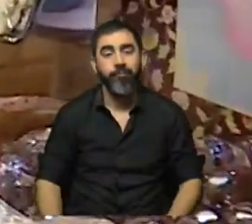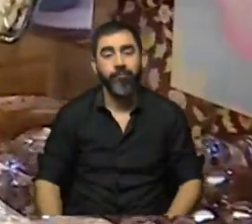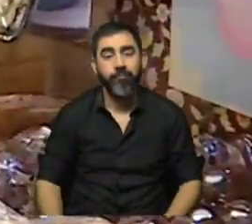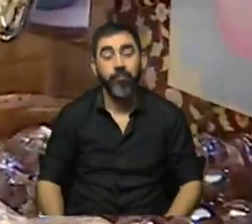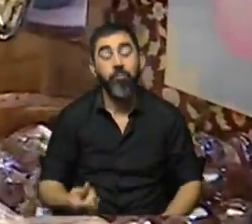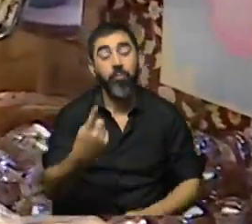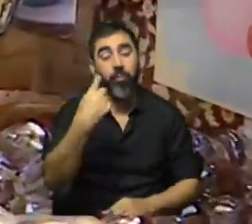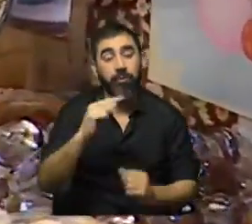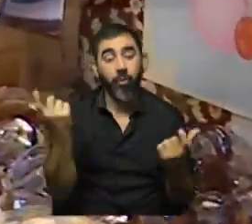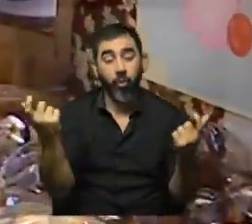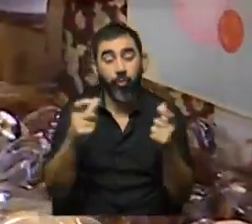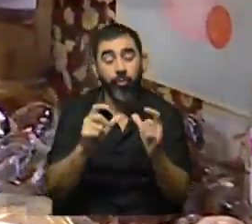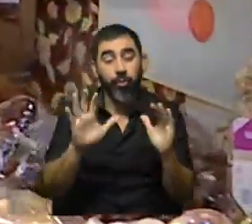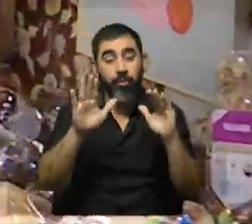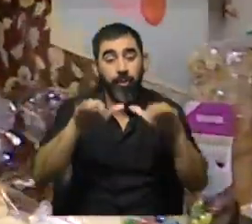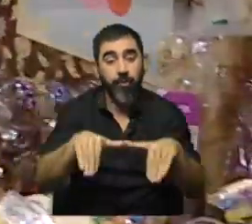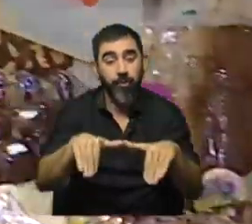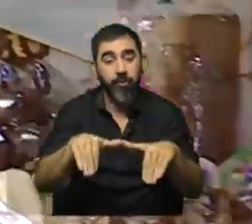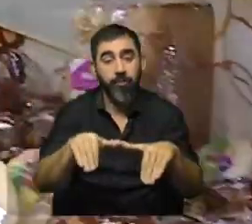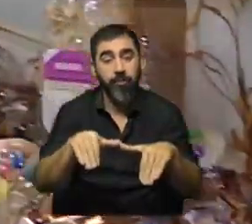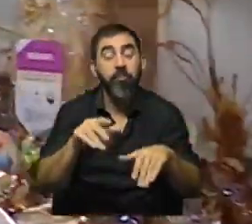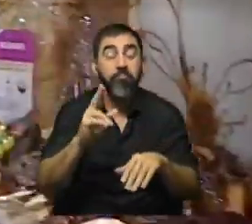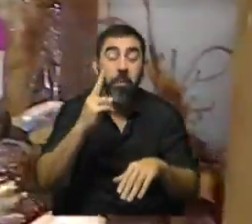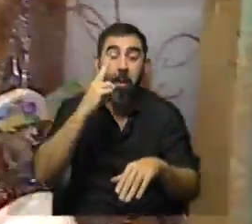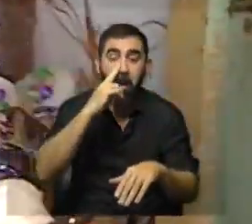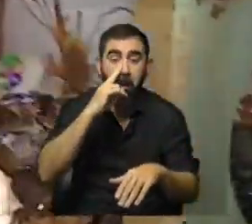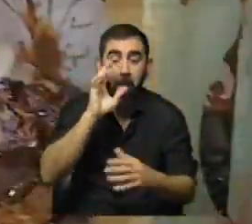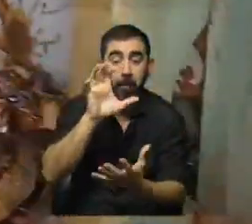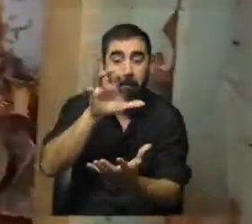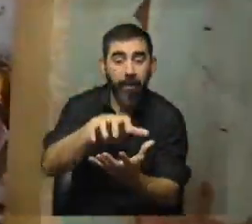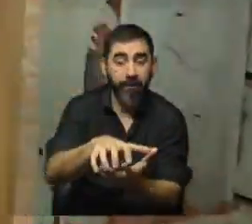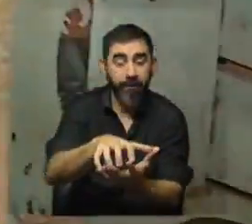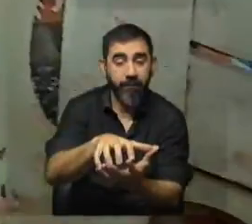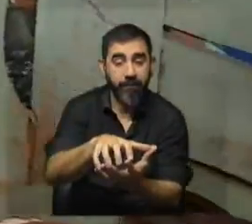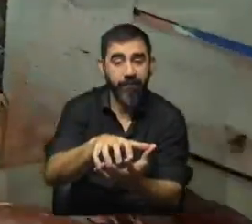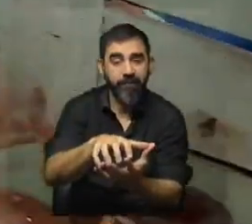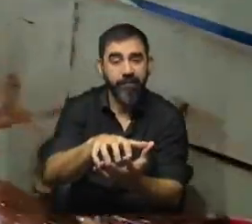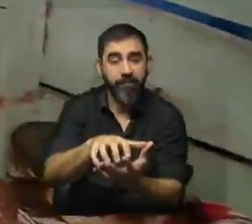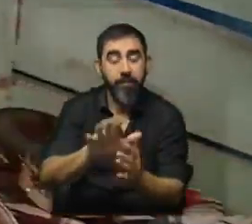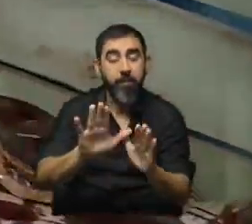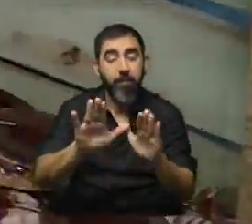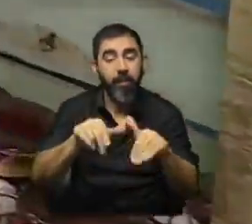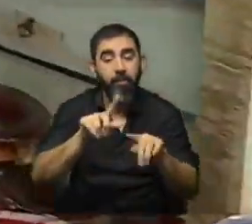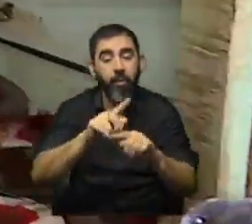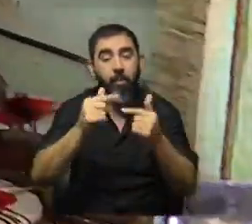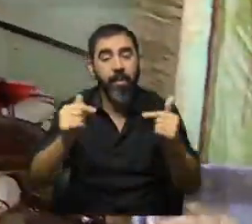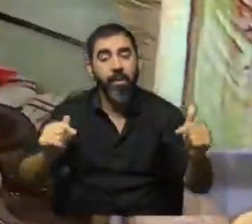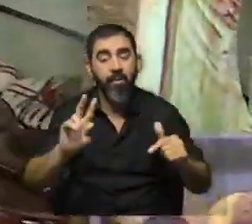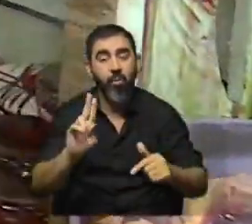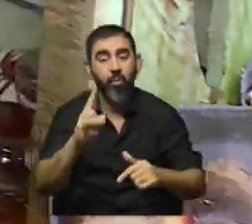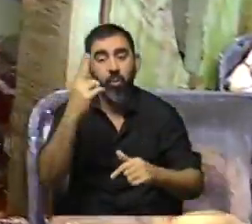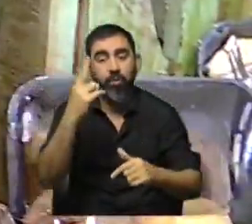eso también la Comisión del Patrimonio vio como la panadería, un patrimonio inmaterial de los uruguayos,